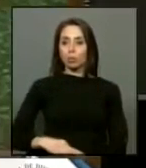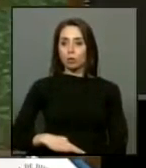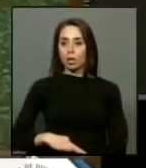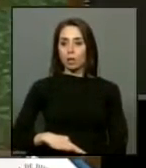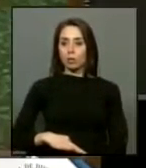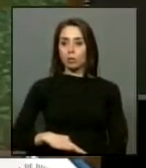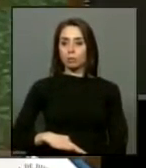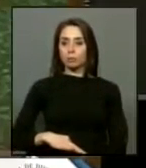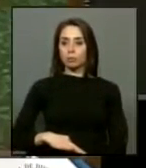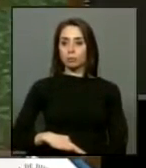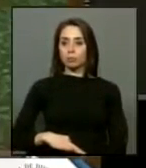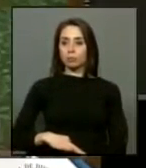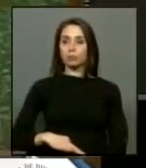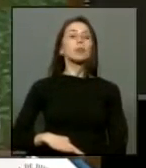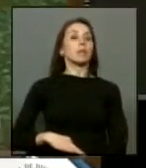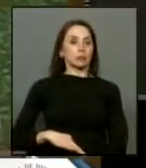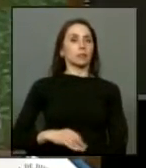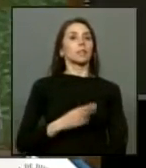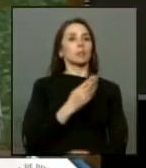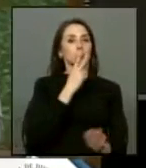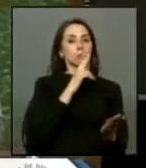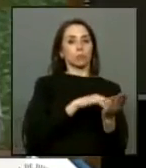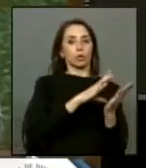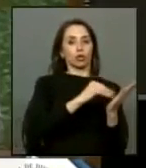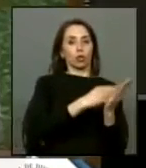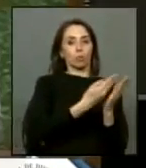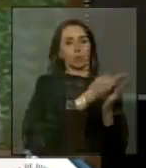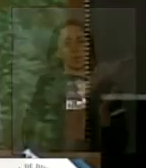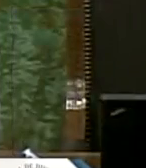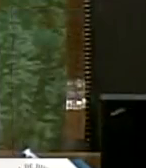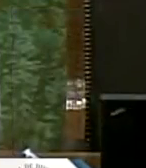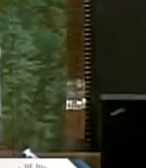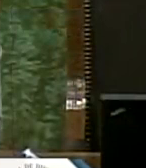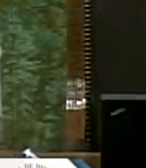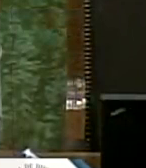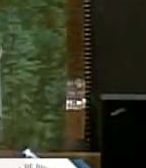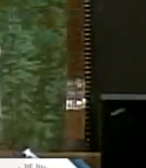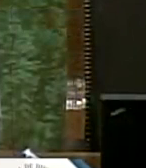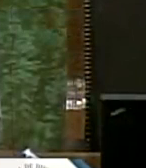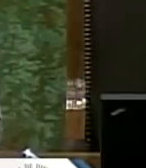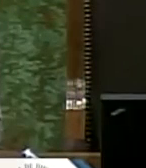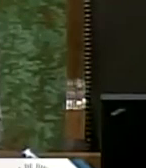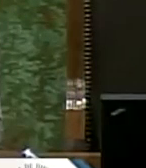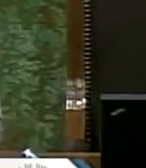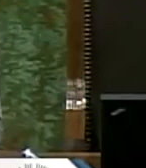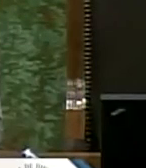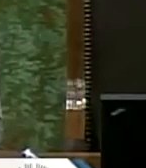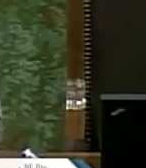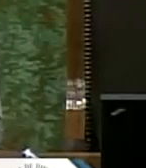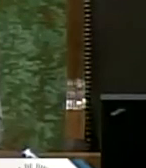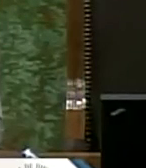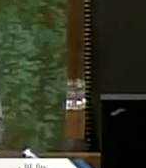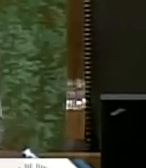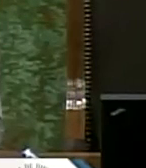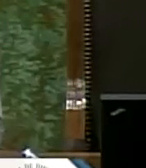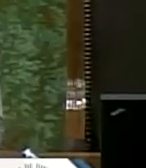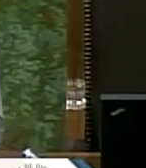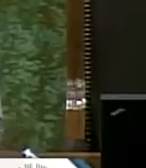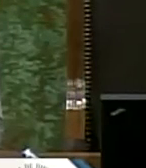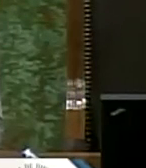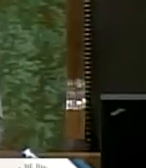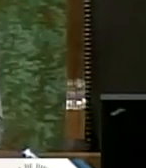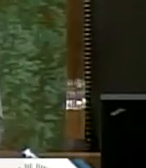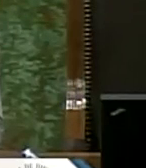¿no? Se van a enviar los oficios, supongo, y habrá... Sí, lógicamente siempre se mandan los oficios por usted solicitado,